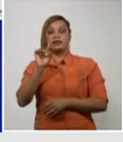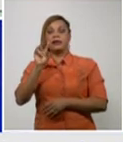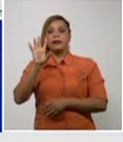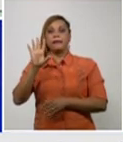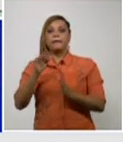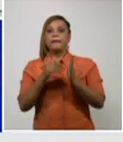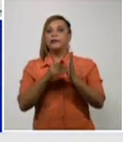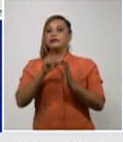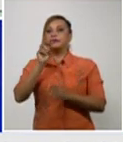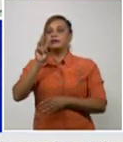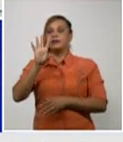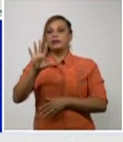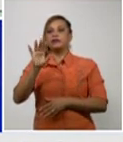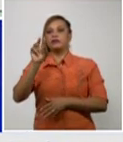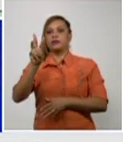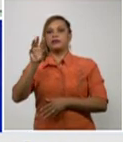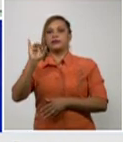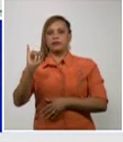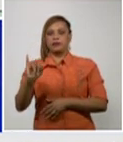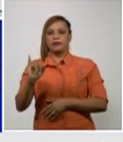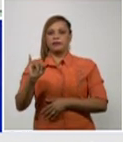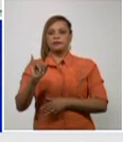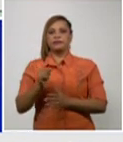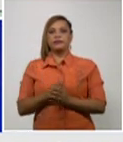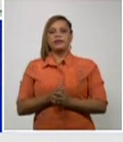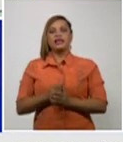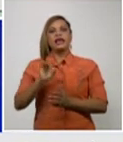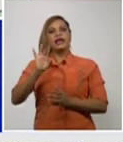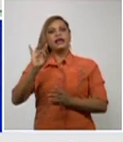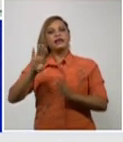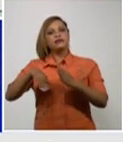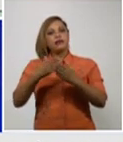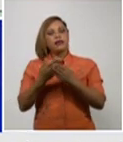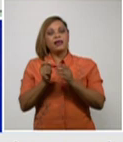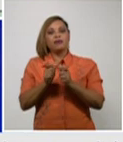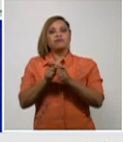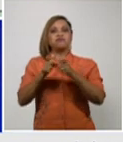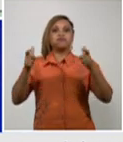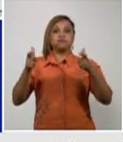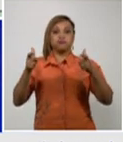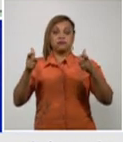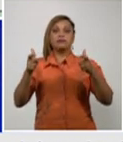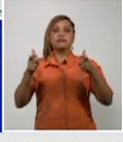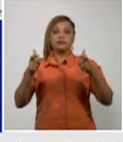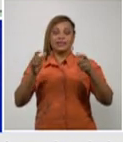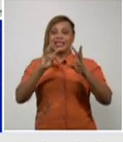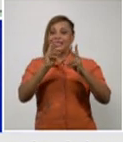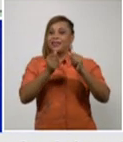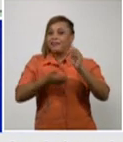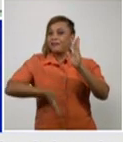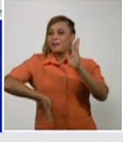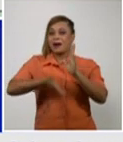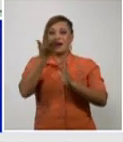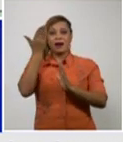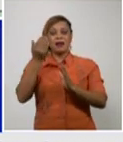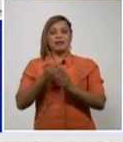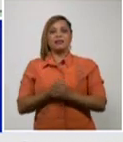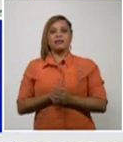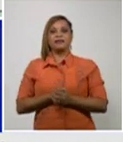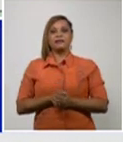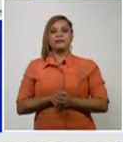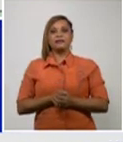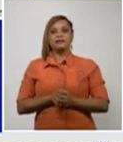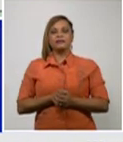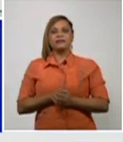prácticamente en 15 días alcanzamos esa cifra es la más alta nos hablaban ayer el